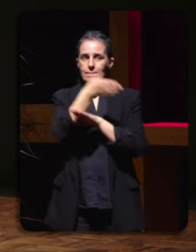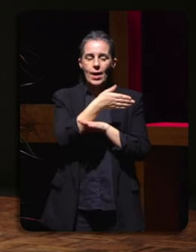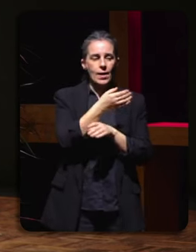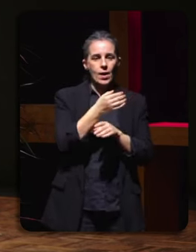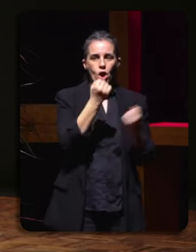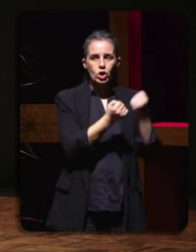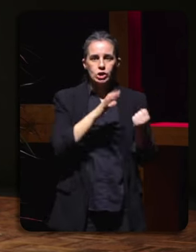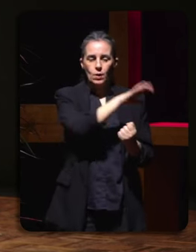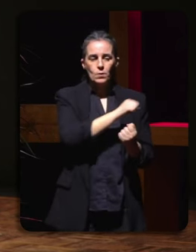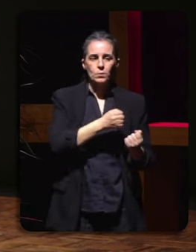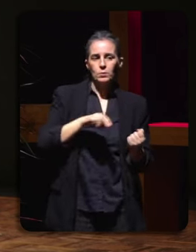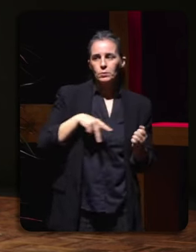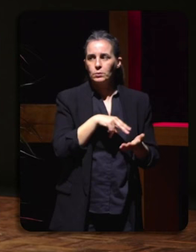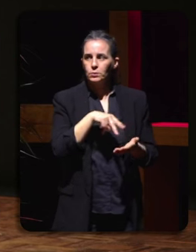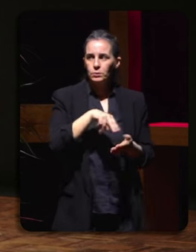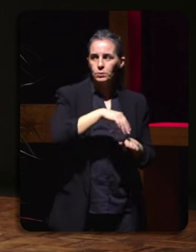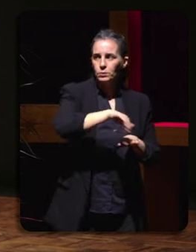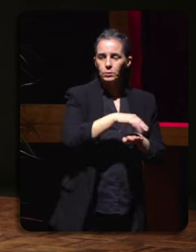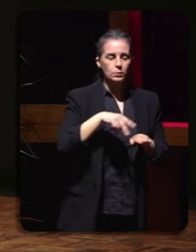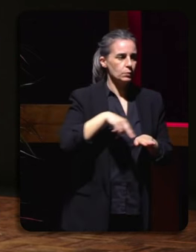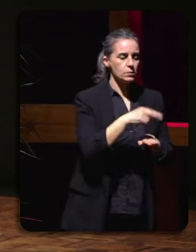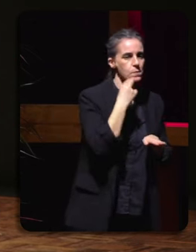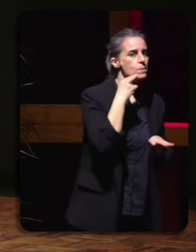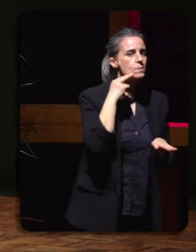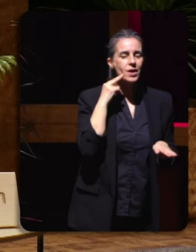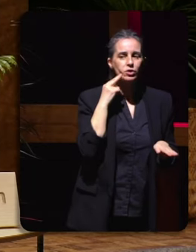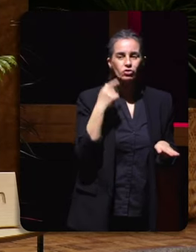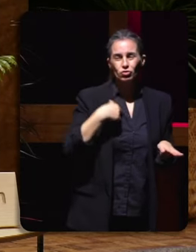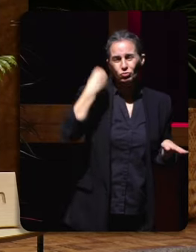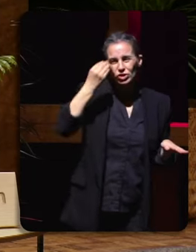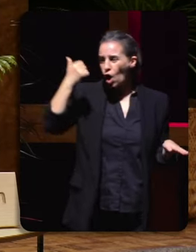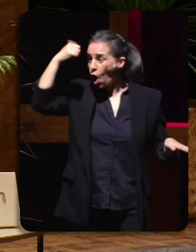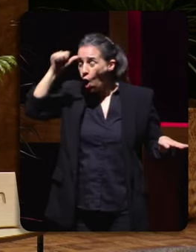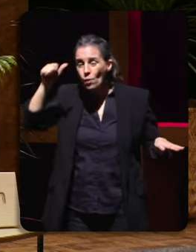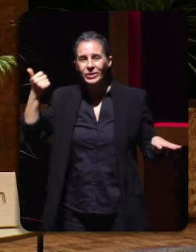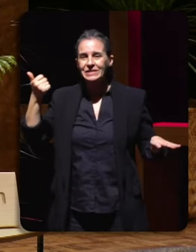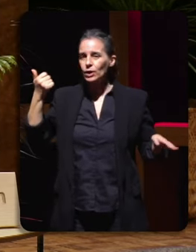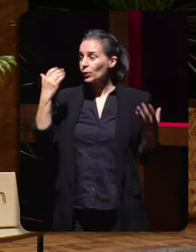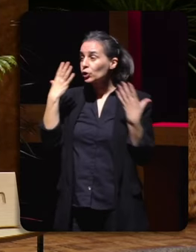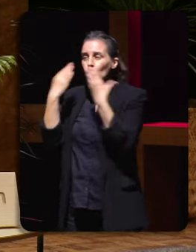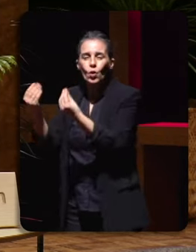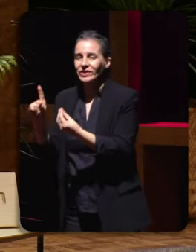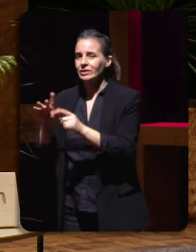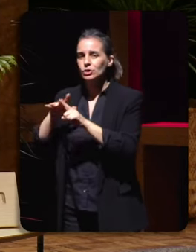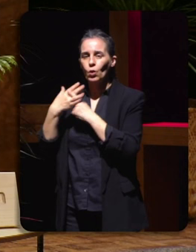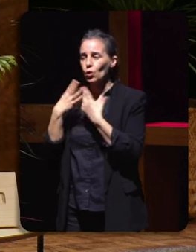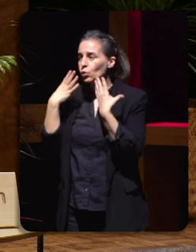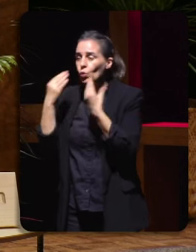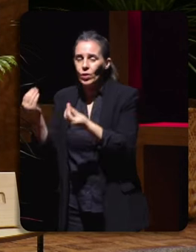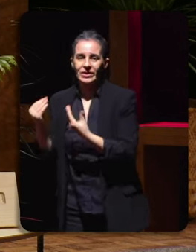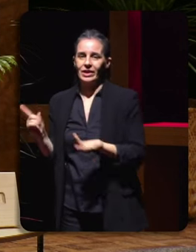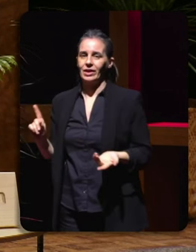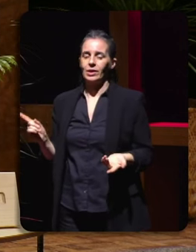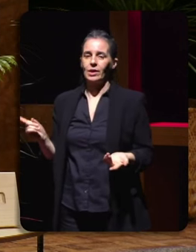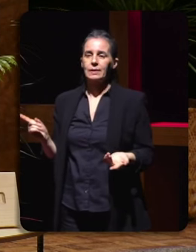a tua casa eu creo que hai moitos homens que ainda non o acaban non poden entender como iso pode ocorrir e eu creo que por iso